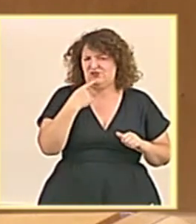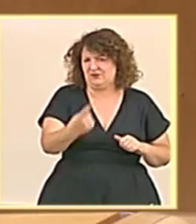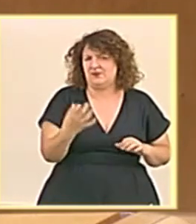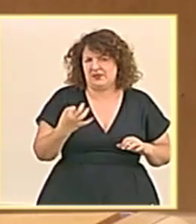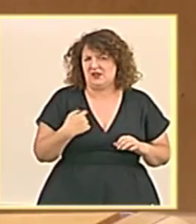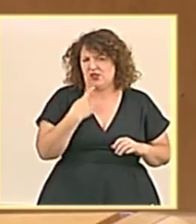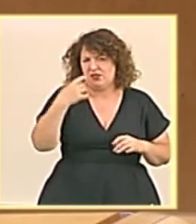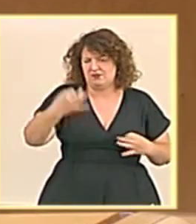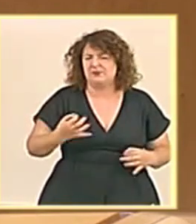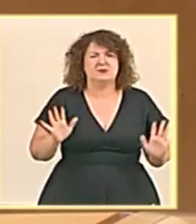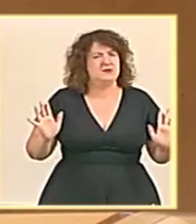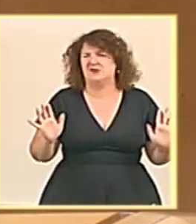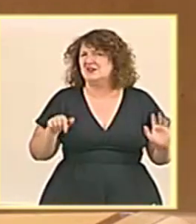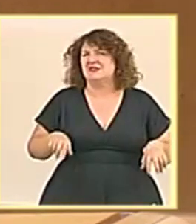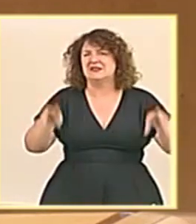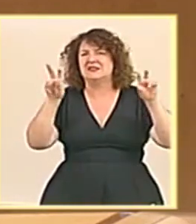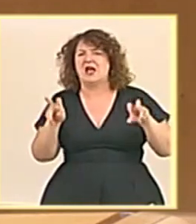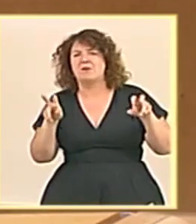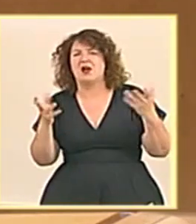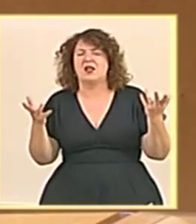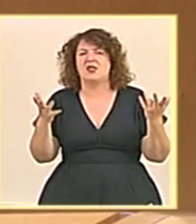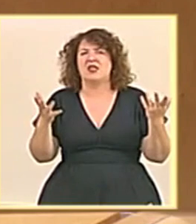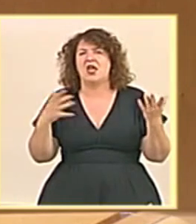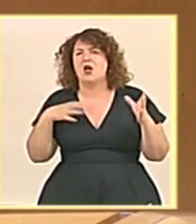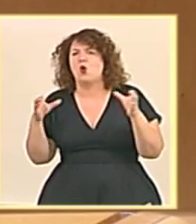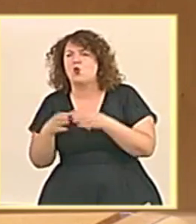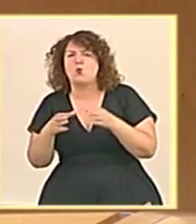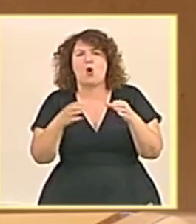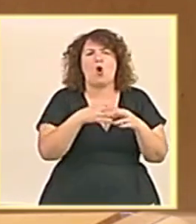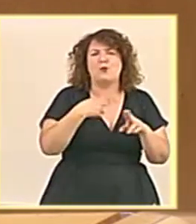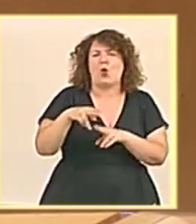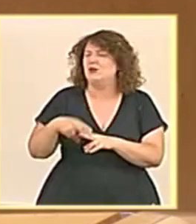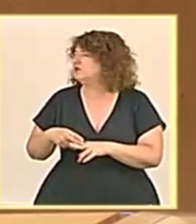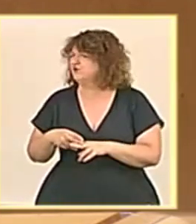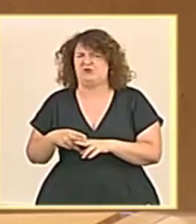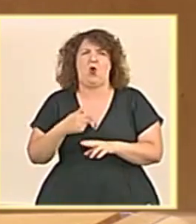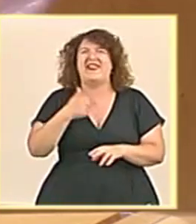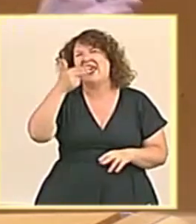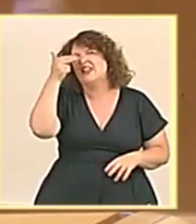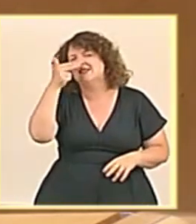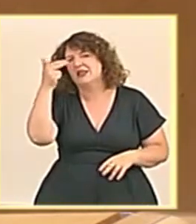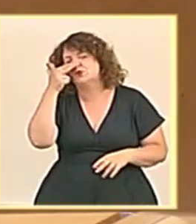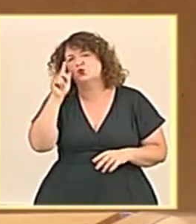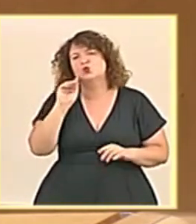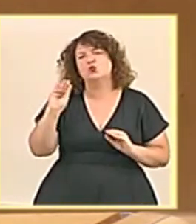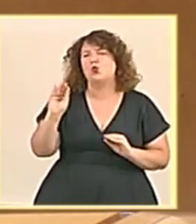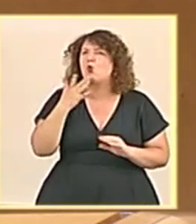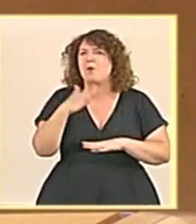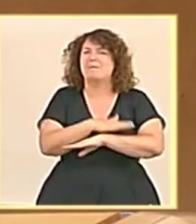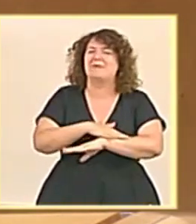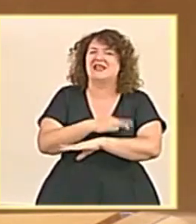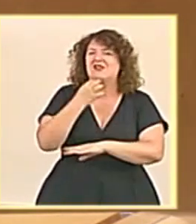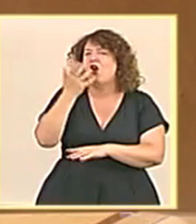y se lo decía de verdad. Esto no se trata de una cuestión de partido. Ni de un interés suyo como